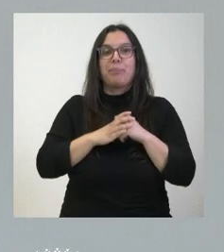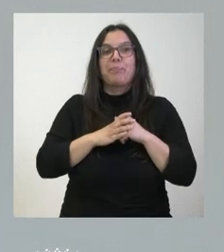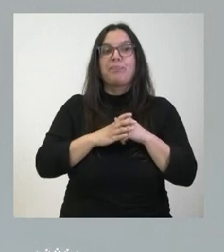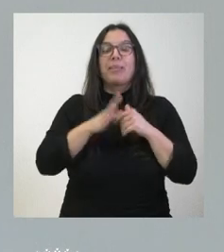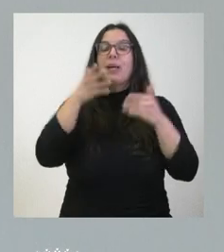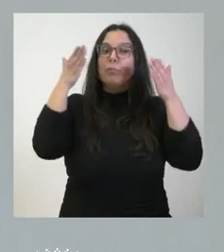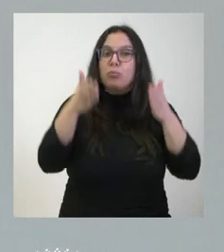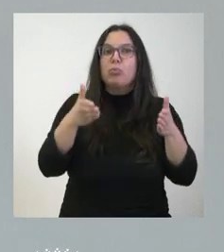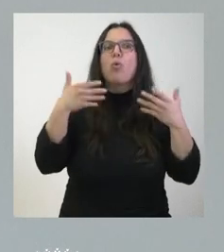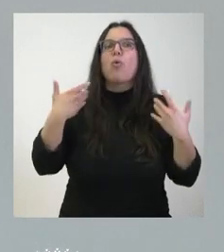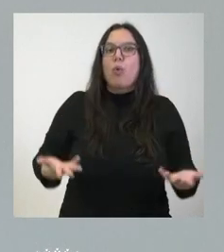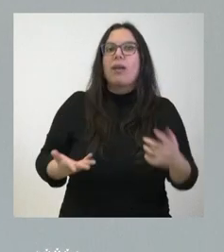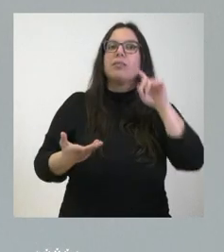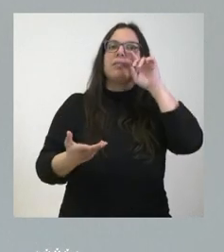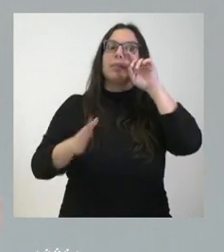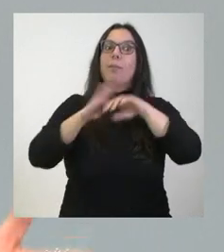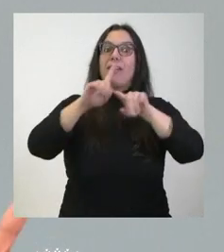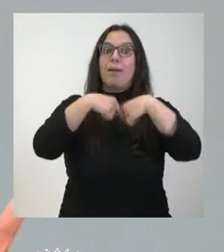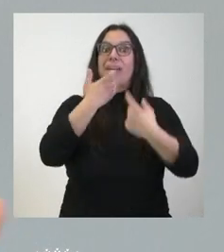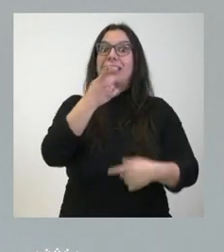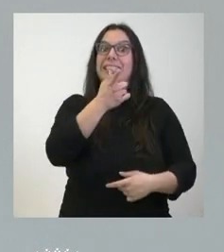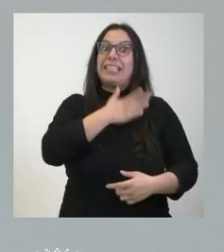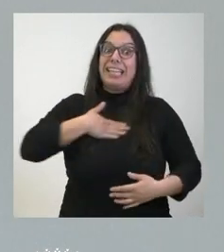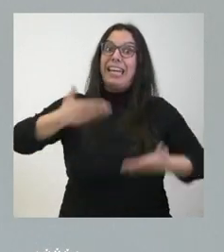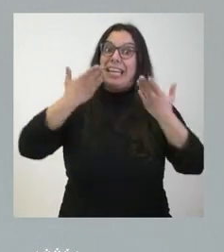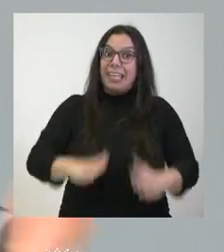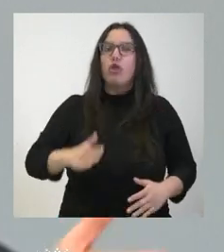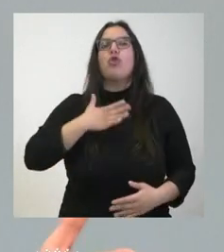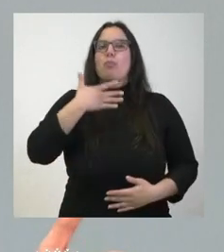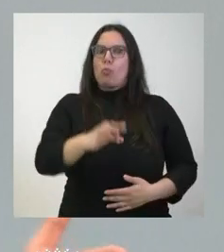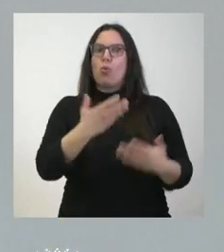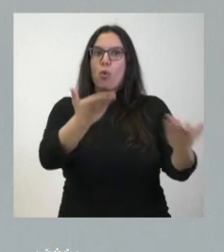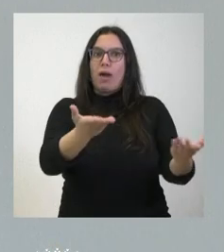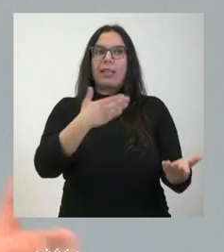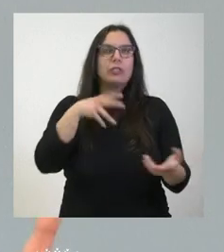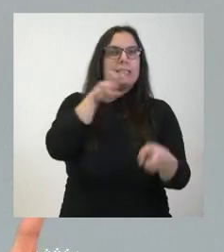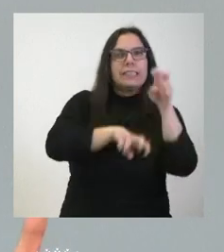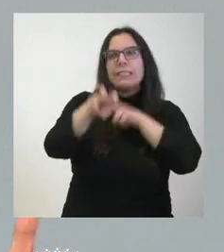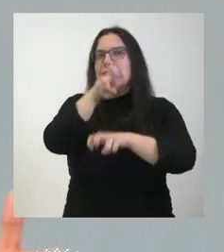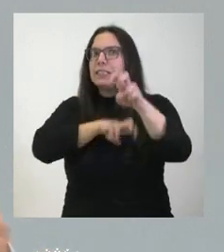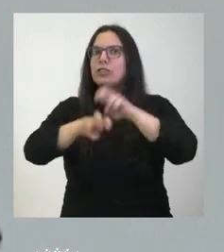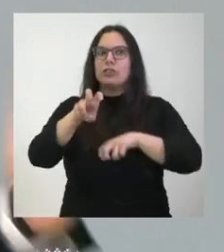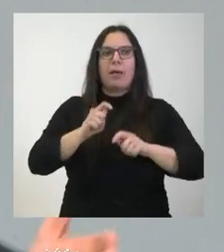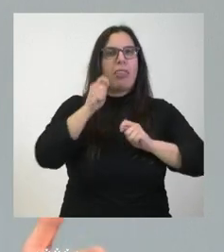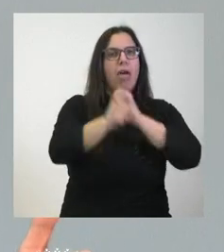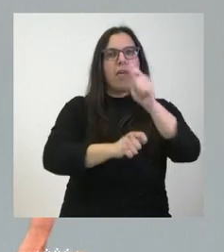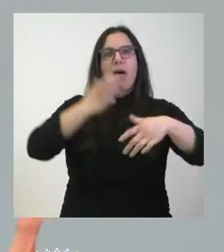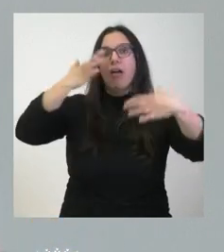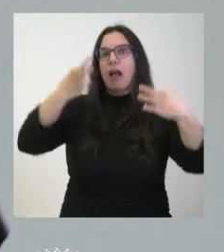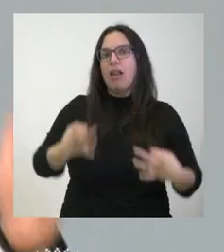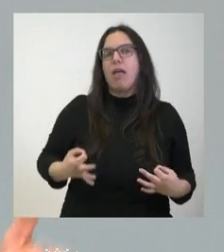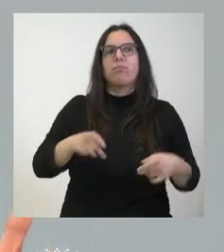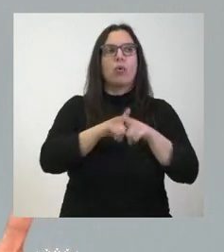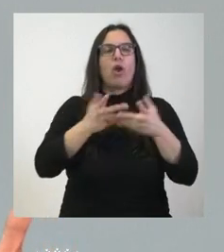hincapié nosotros? Que las familias que quieran tener hijos puedan tenerlos y, por tanto, remover todos los obstáculos para que esto sea una realidad. Lo hacemos por la vía de la